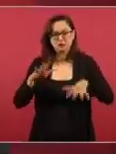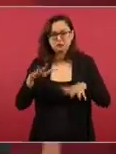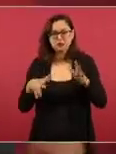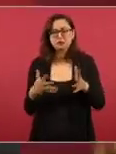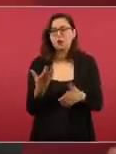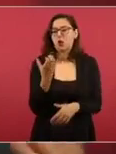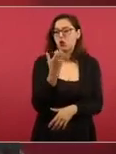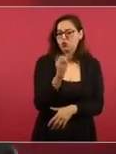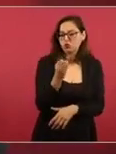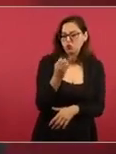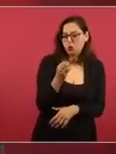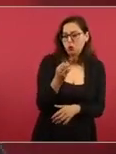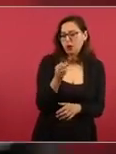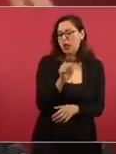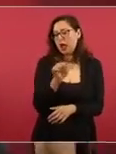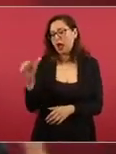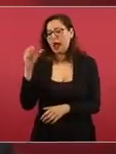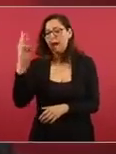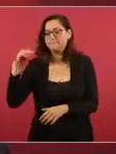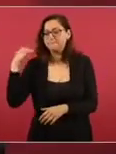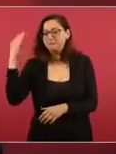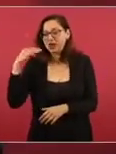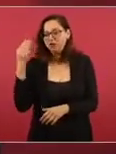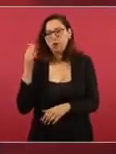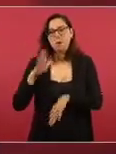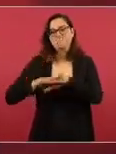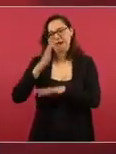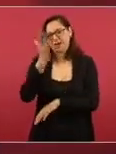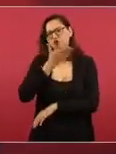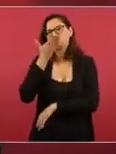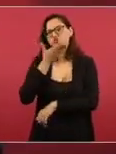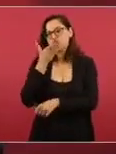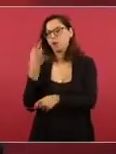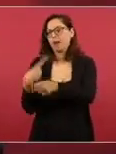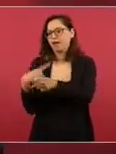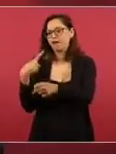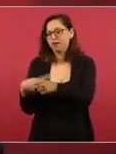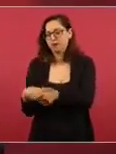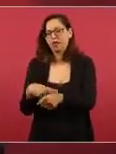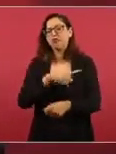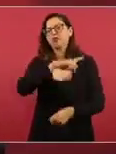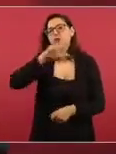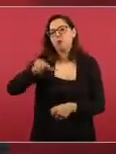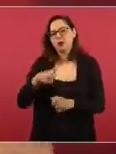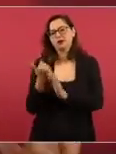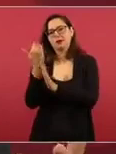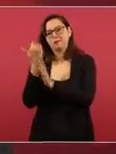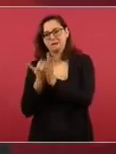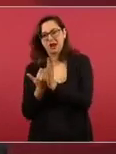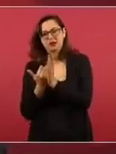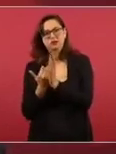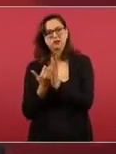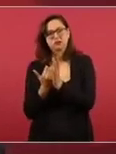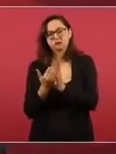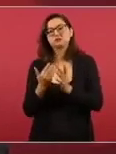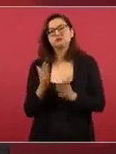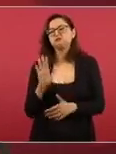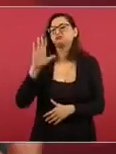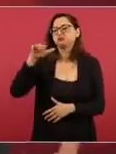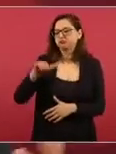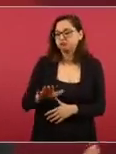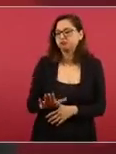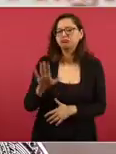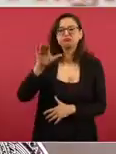en uno o dos años ya tendremos cierta regularidad de esa presentación estacional.